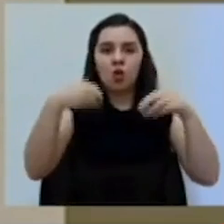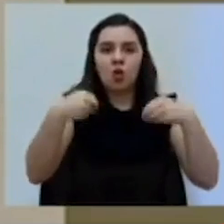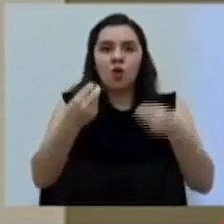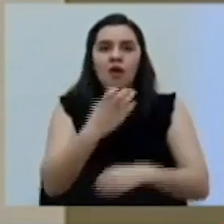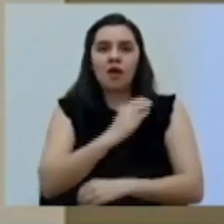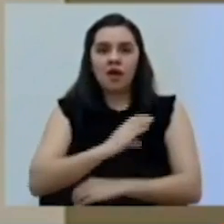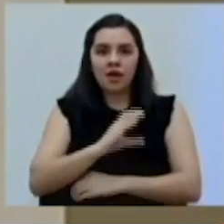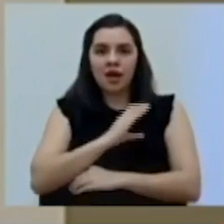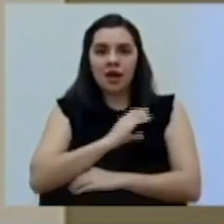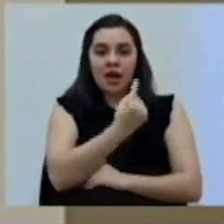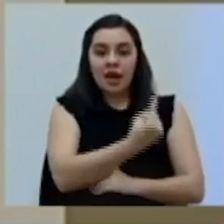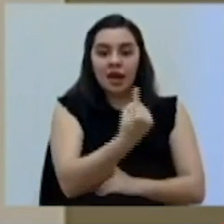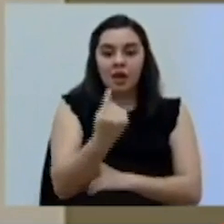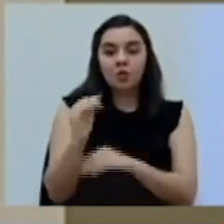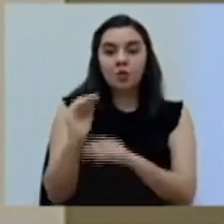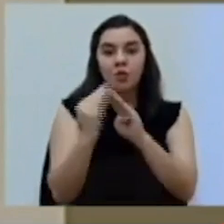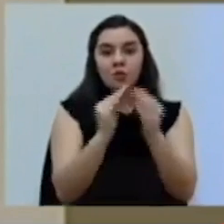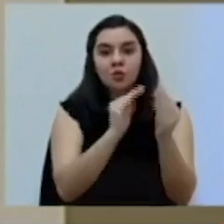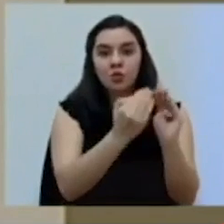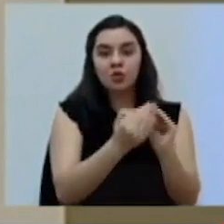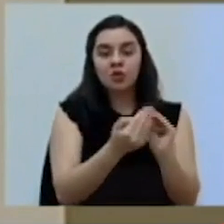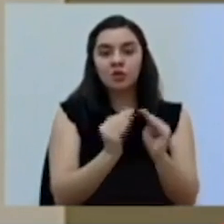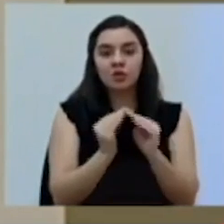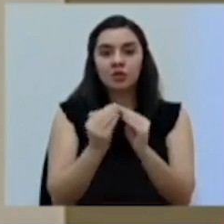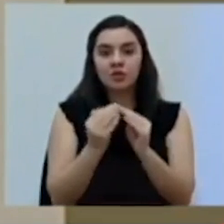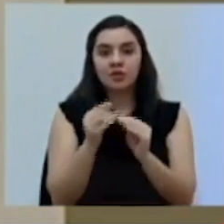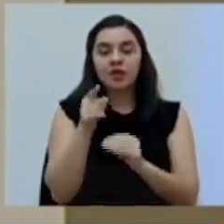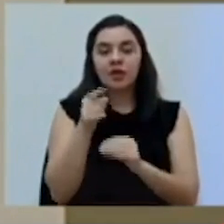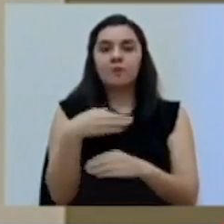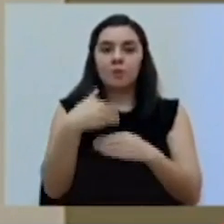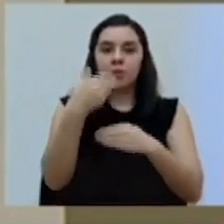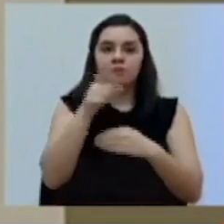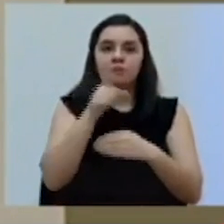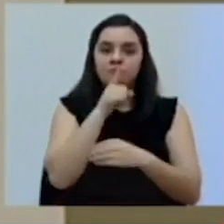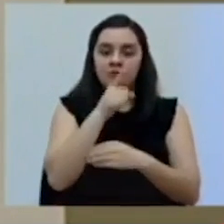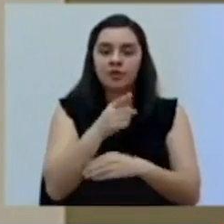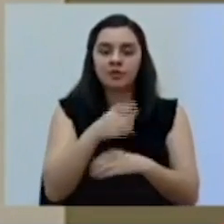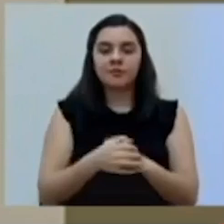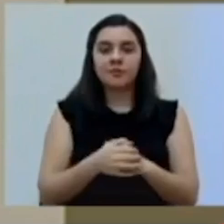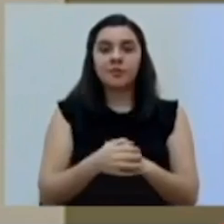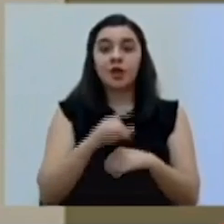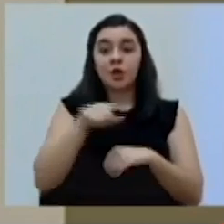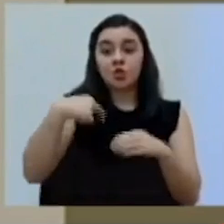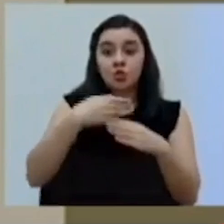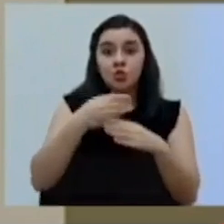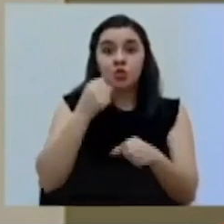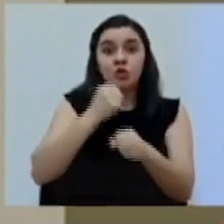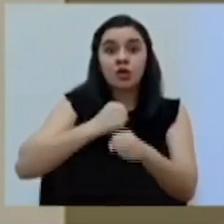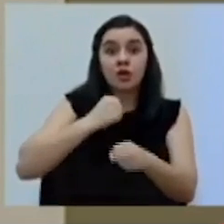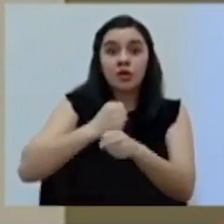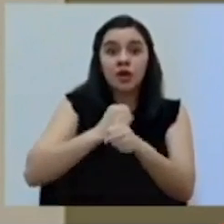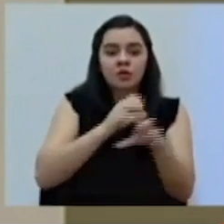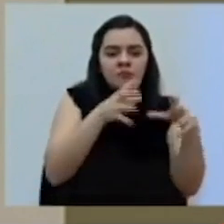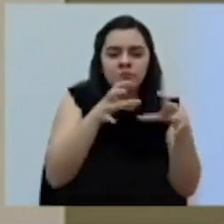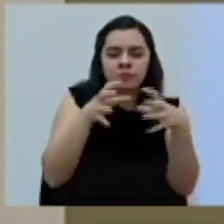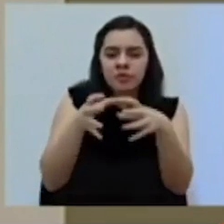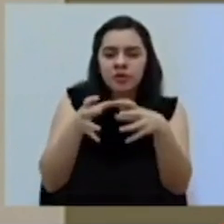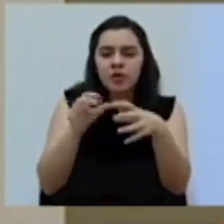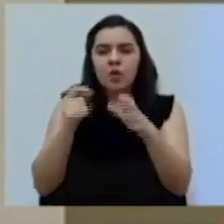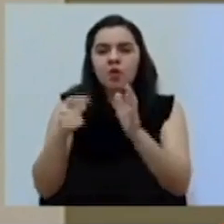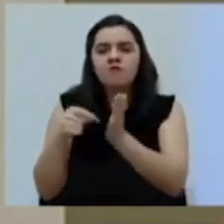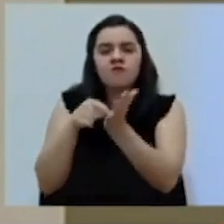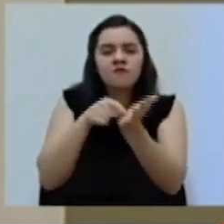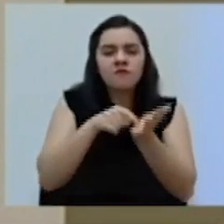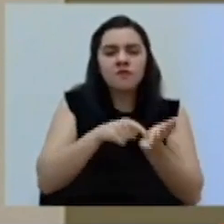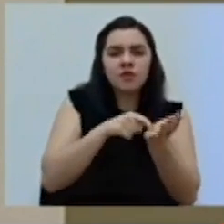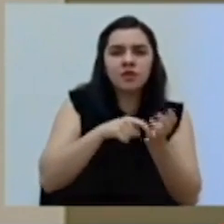en cada una de las poblaciones que así estén definidas. Entonces, hemos estado trabajando en ejes de documentación de referencia,